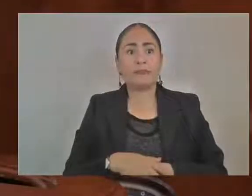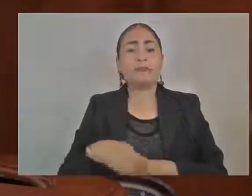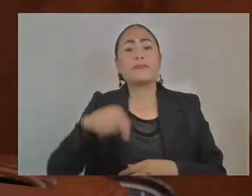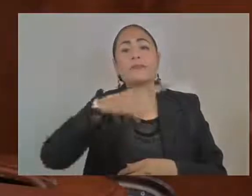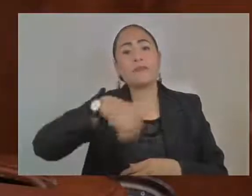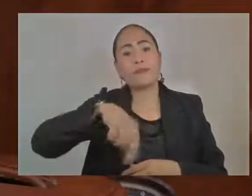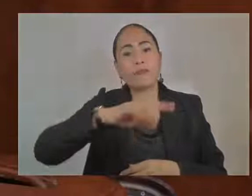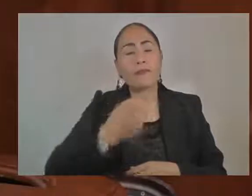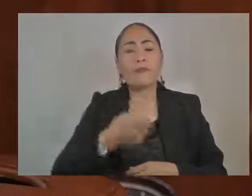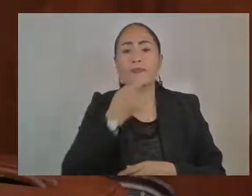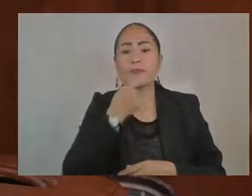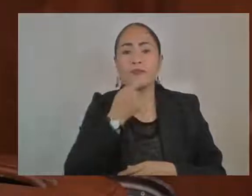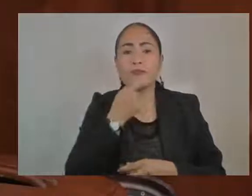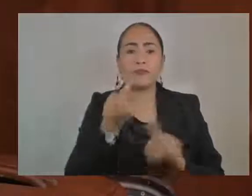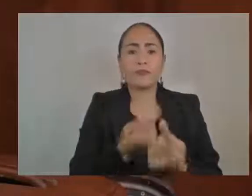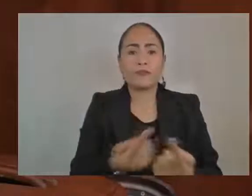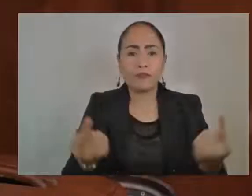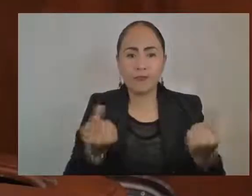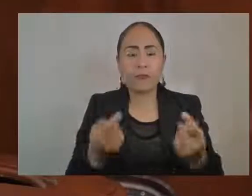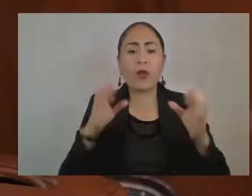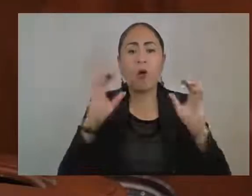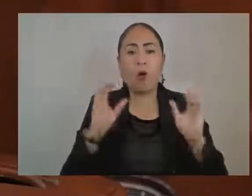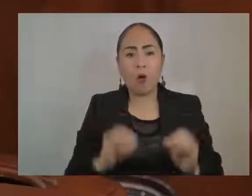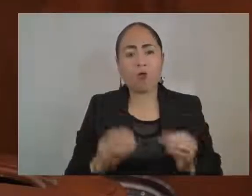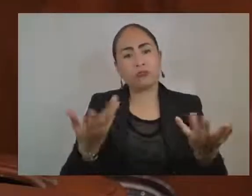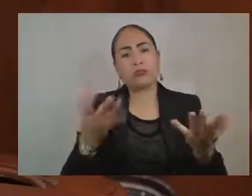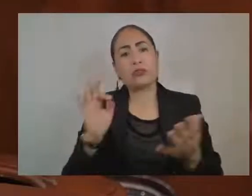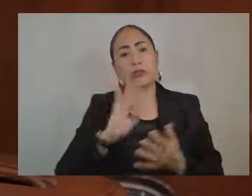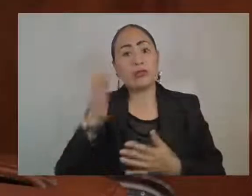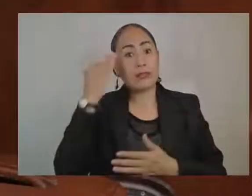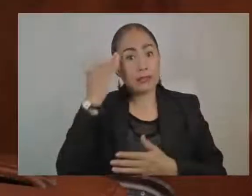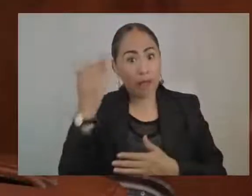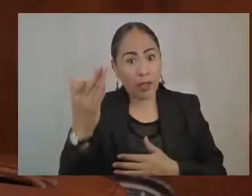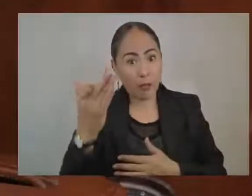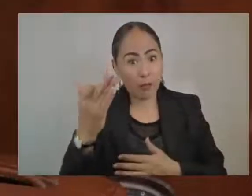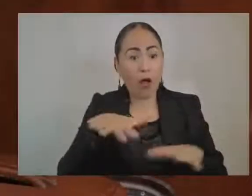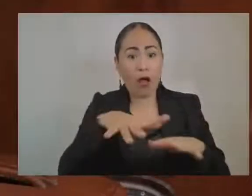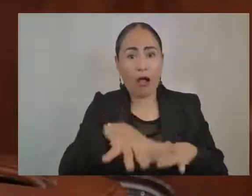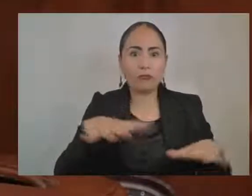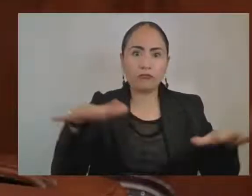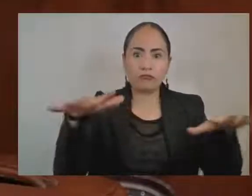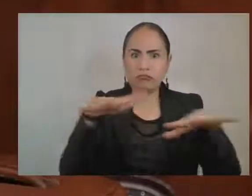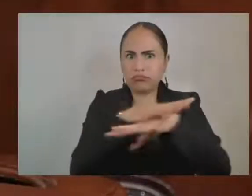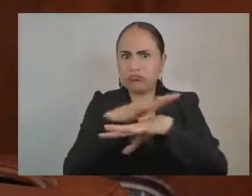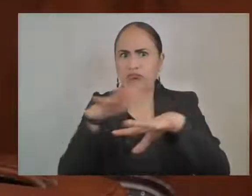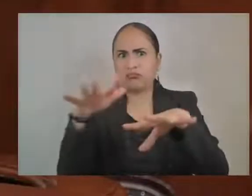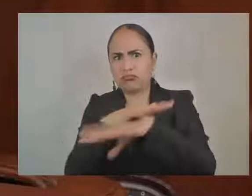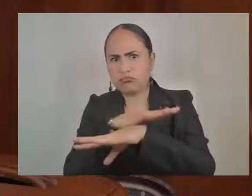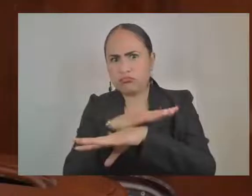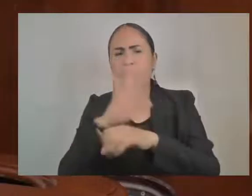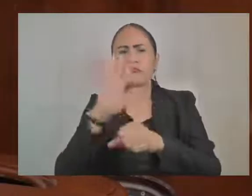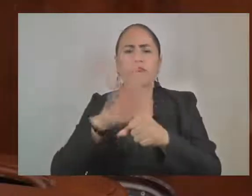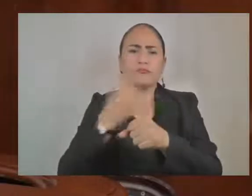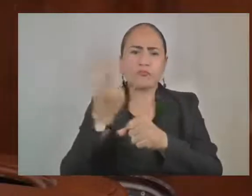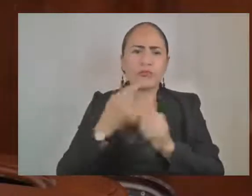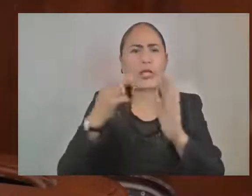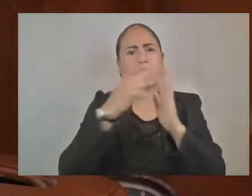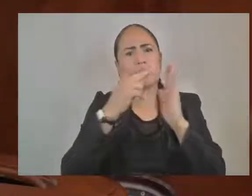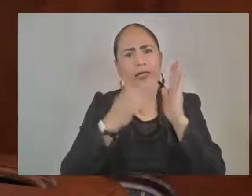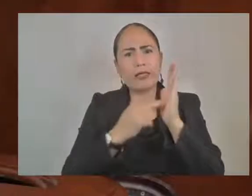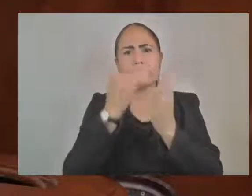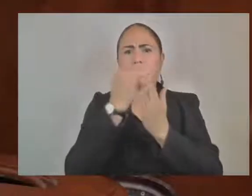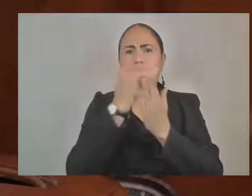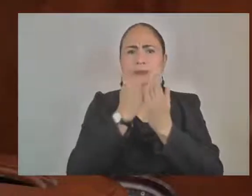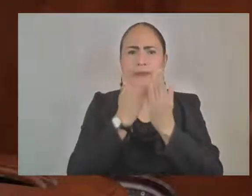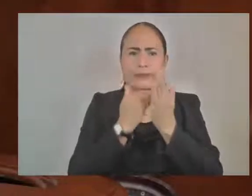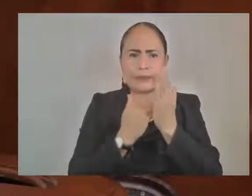o de las partes con el paso del tiempo han cambiado. Debido a que se establecen los dispositivos jurídicos que se podrá incrementar o